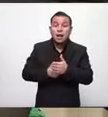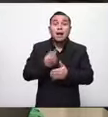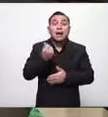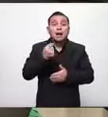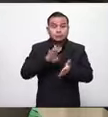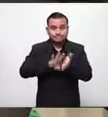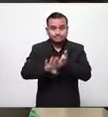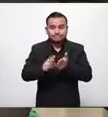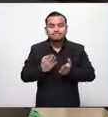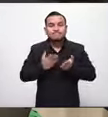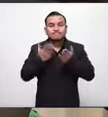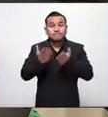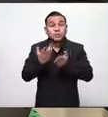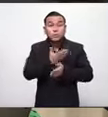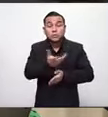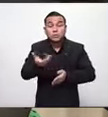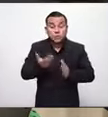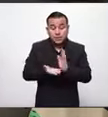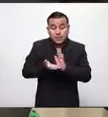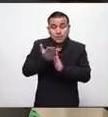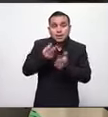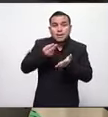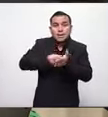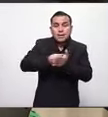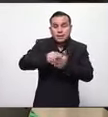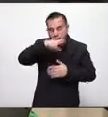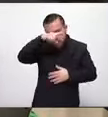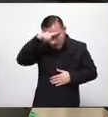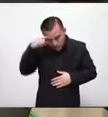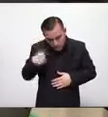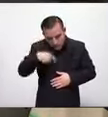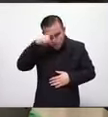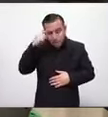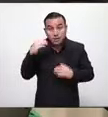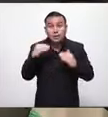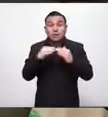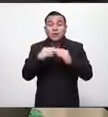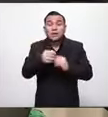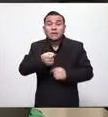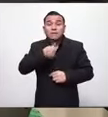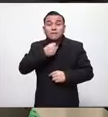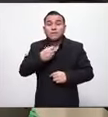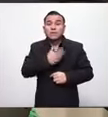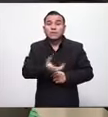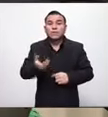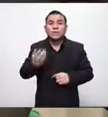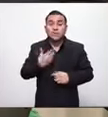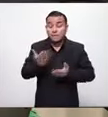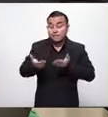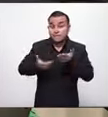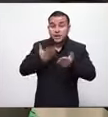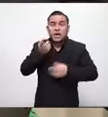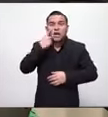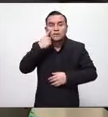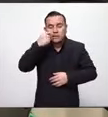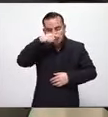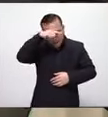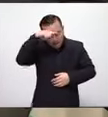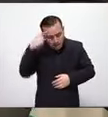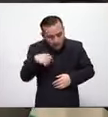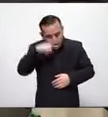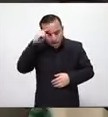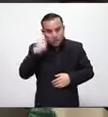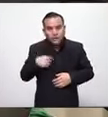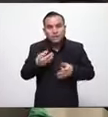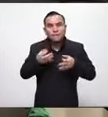y acceder a capital de trabajo darles información sobre potenciales mercados y de esta forma